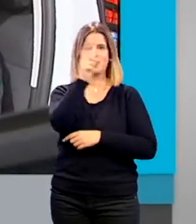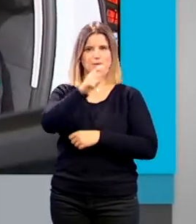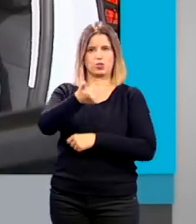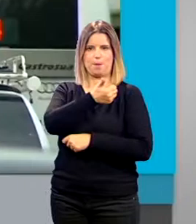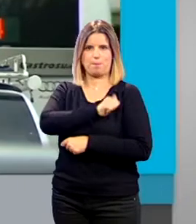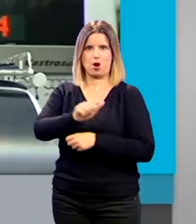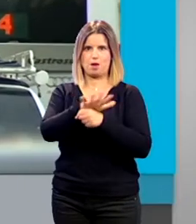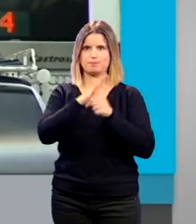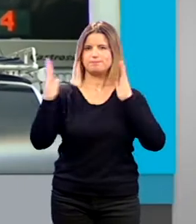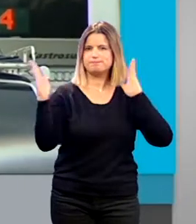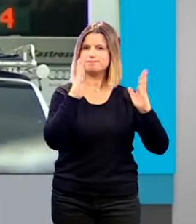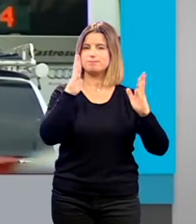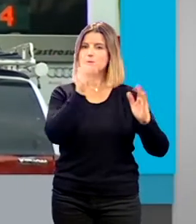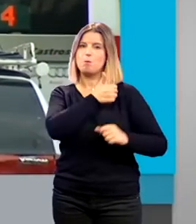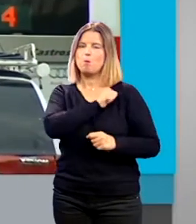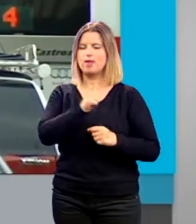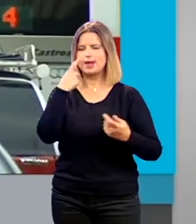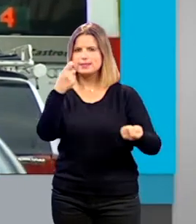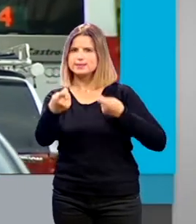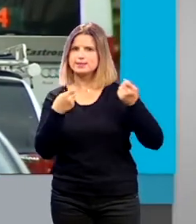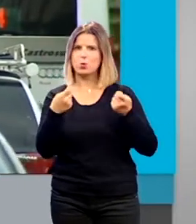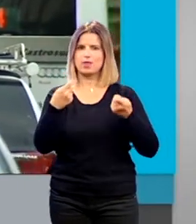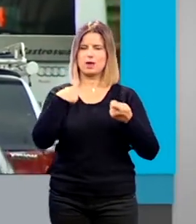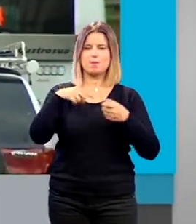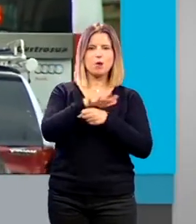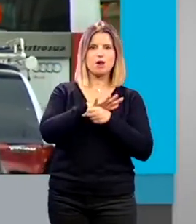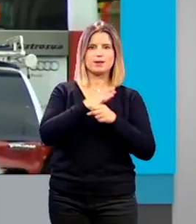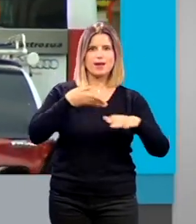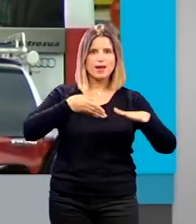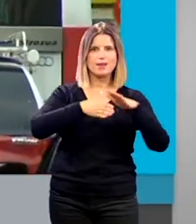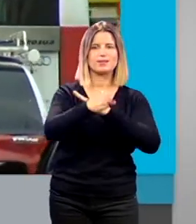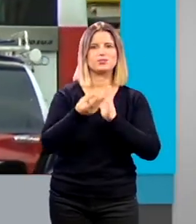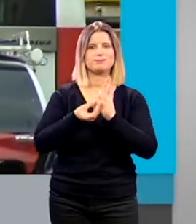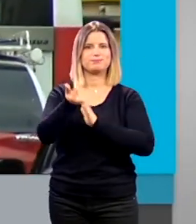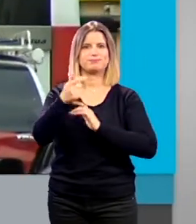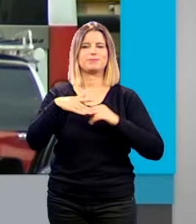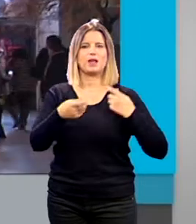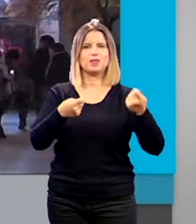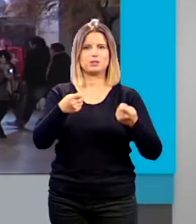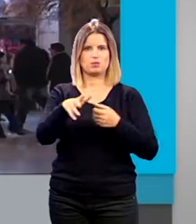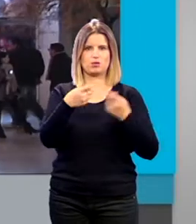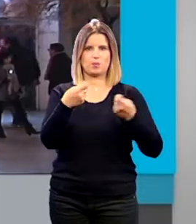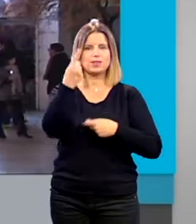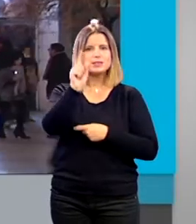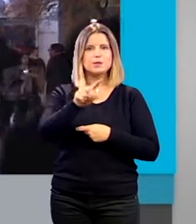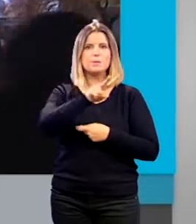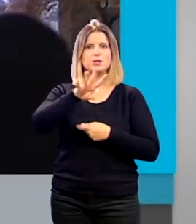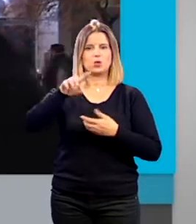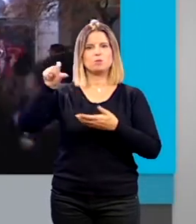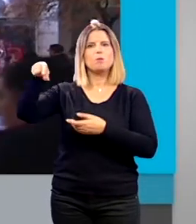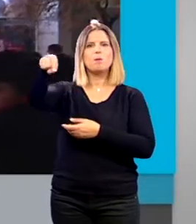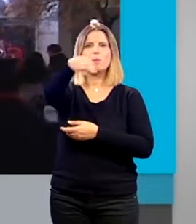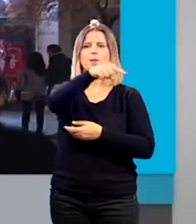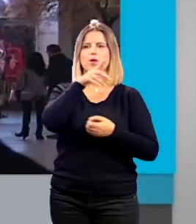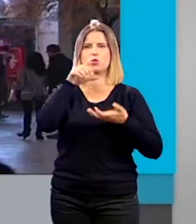La policía local estará muy pendiente de la seguridad vial en los accesos y salidas de centros comerciales, así como en 24 puntos de control en toda la ciudad